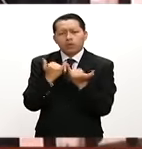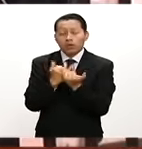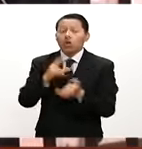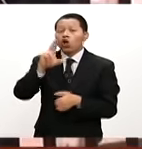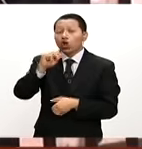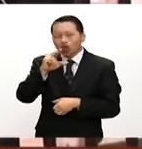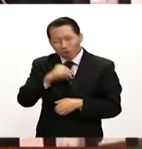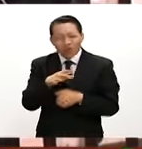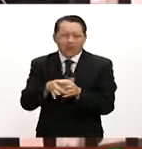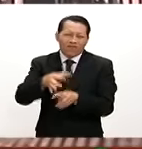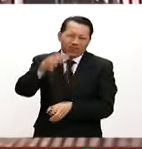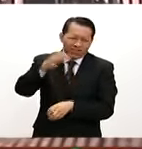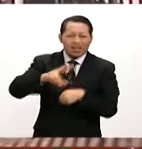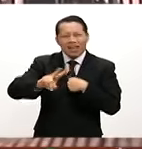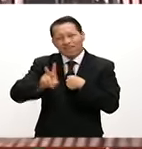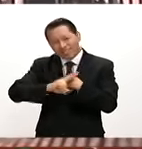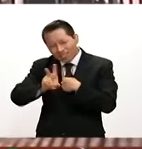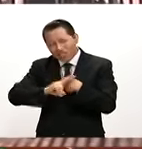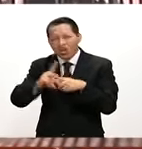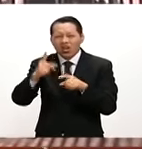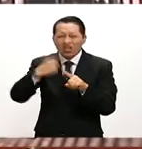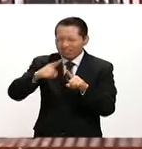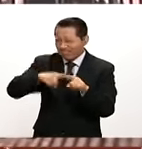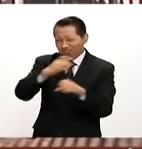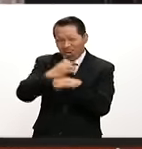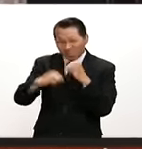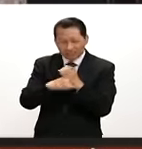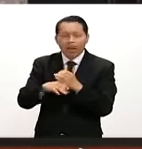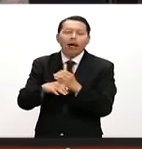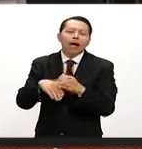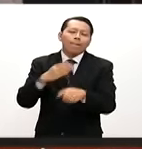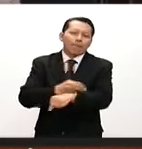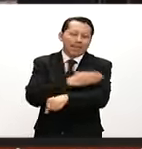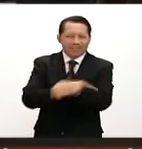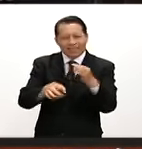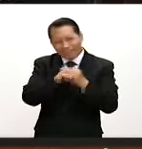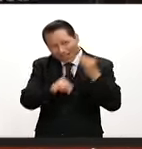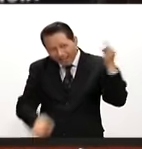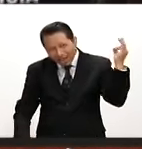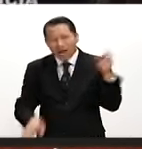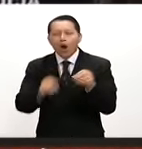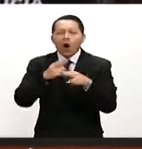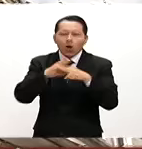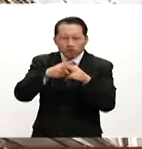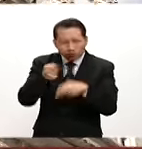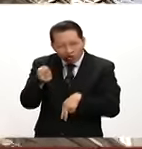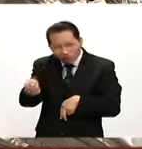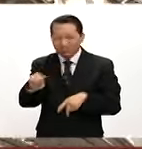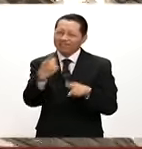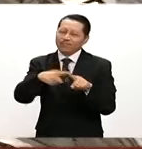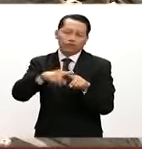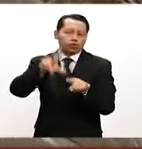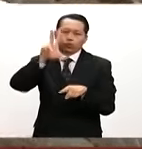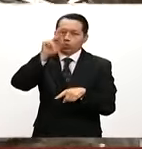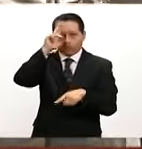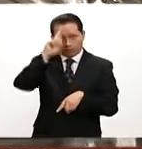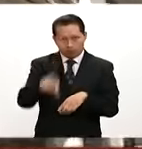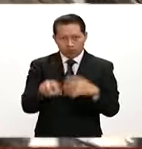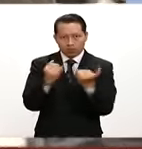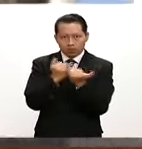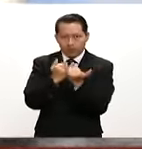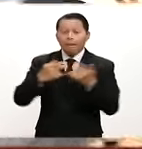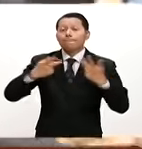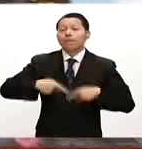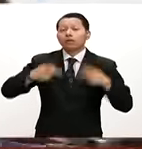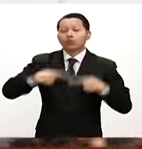vidrio, tubos, palos u objetos punzocortantes. Ante la alta concentración de ciudadanos que se tiene previsto que acudan a